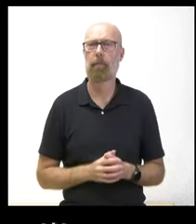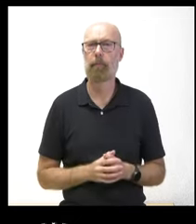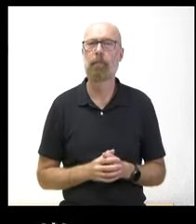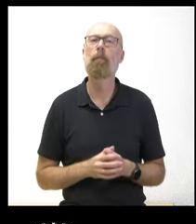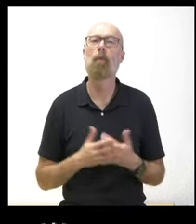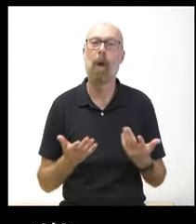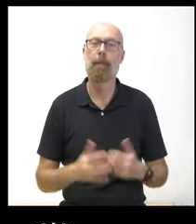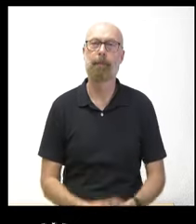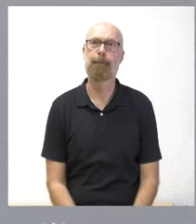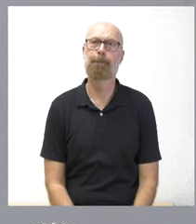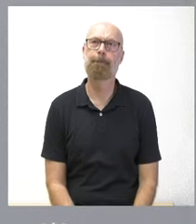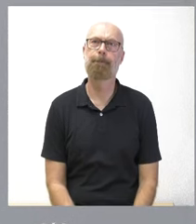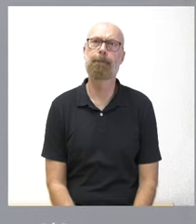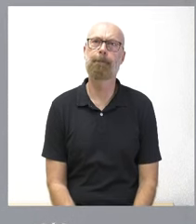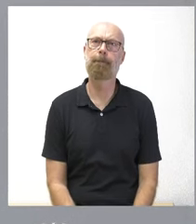gracias